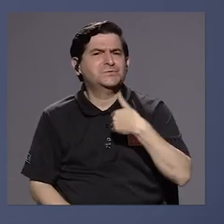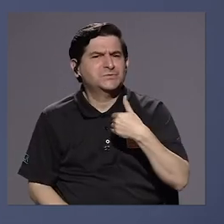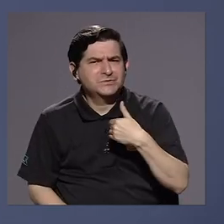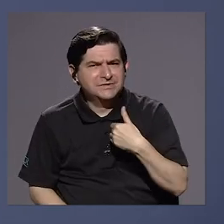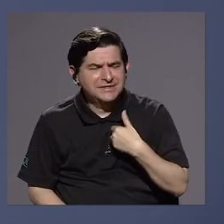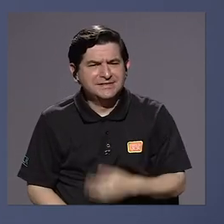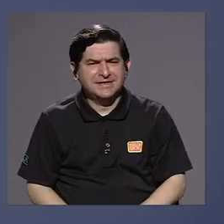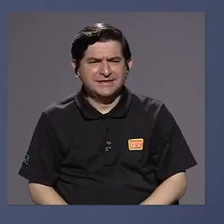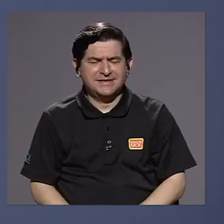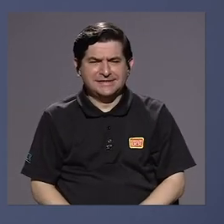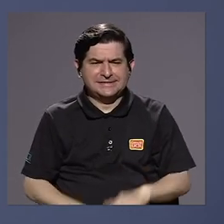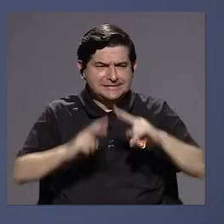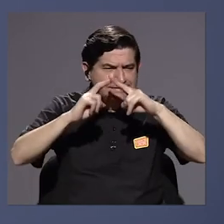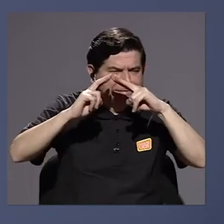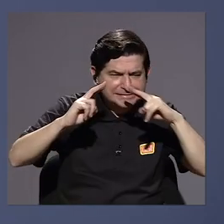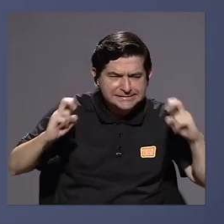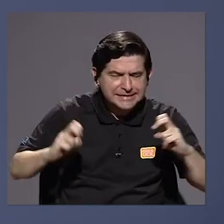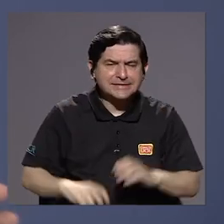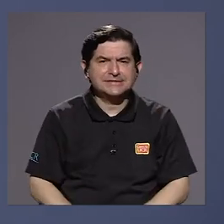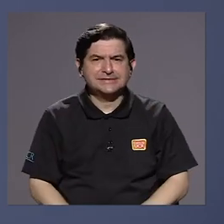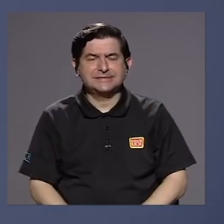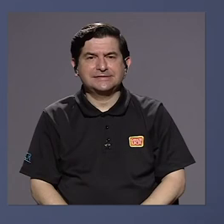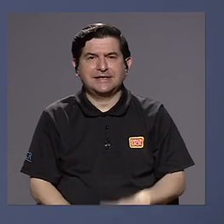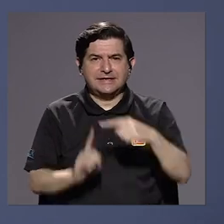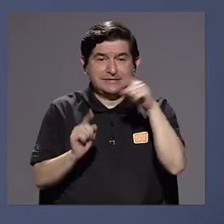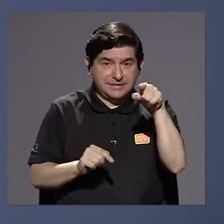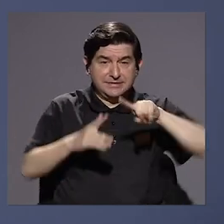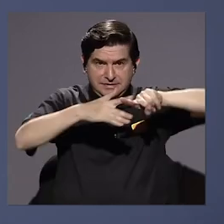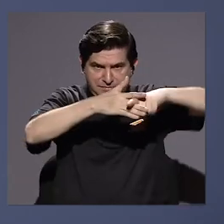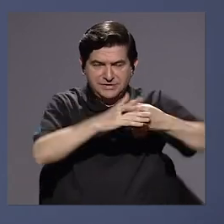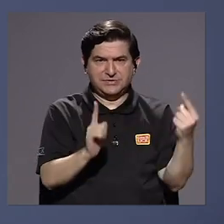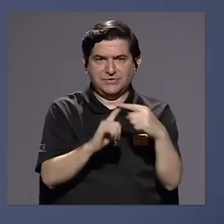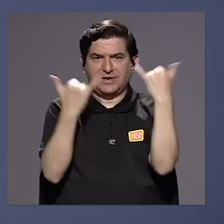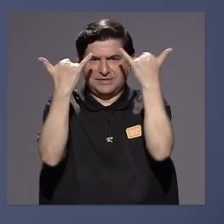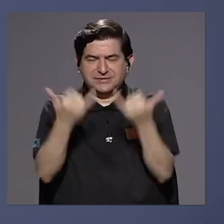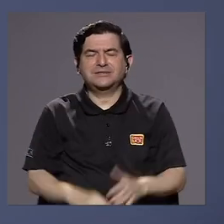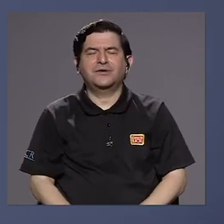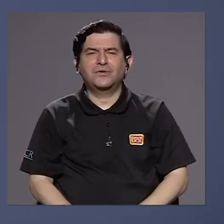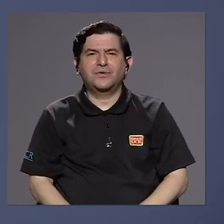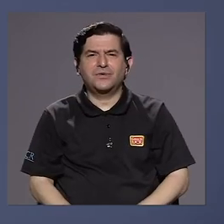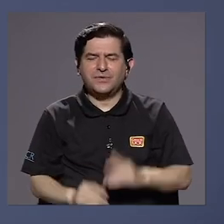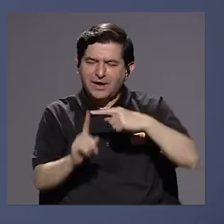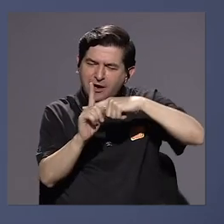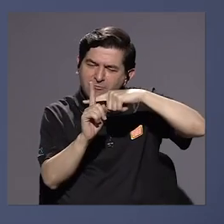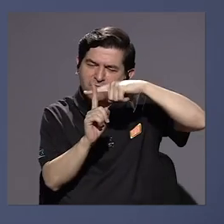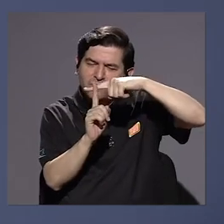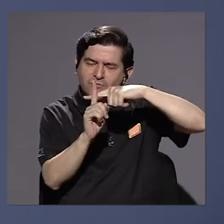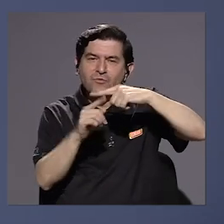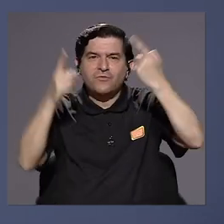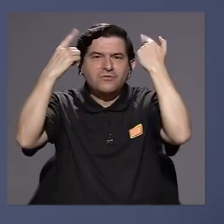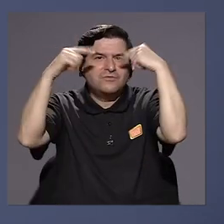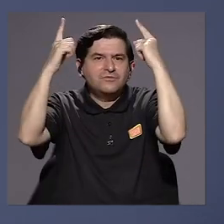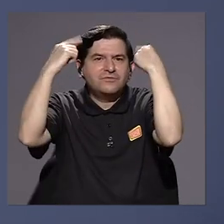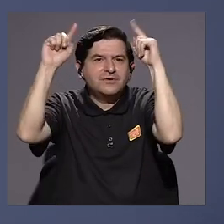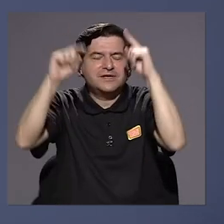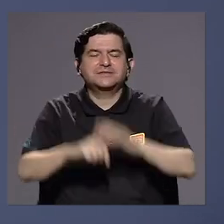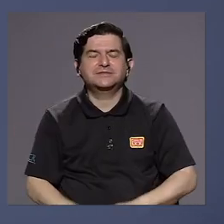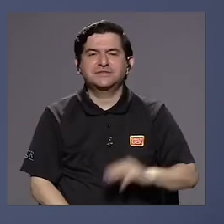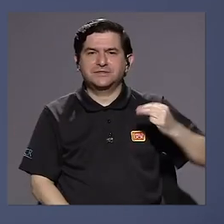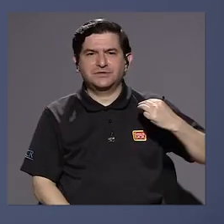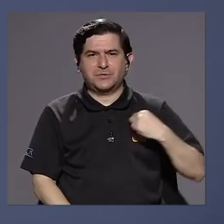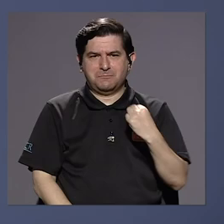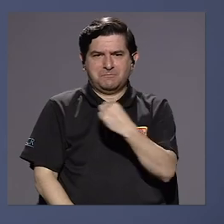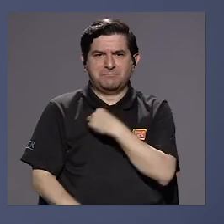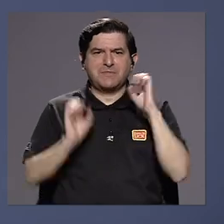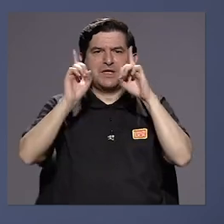tuviese que medir desde su llegada hasta ahora un indicador de logro que muestre la realidad del Ministerio de Educación, ¿cuál